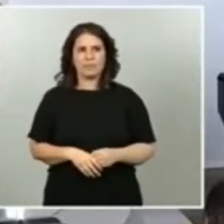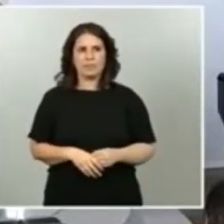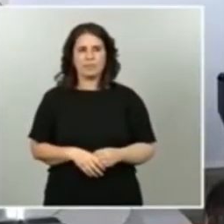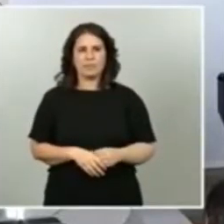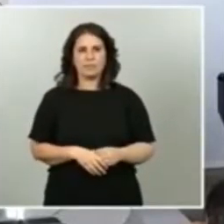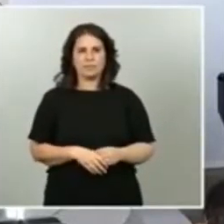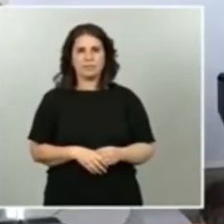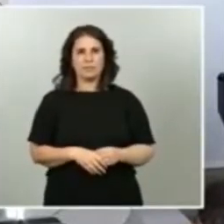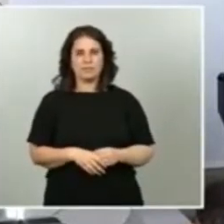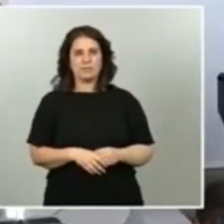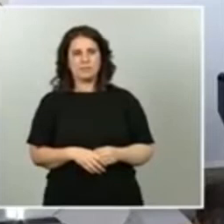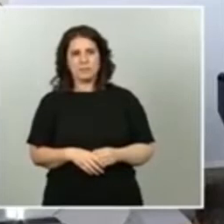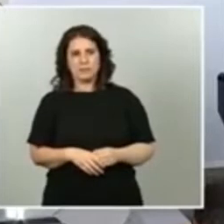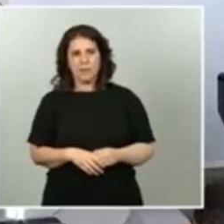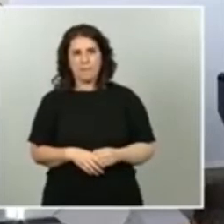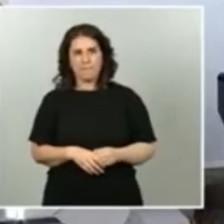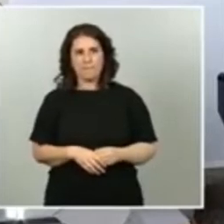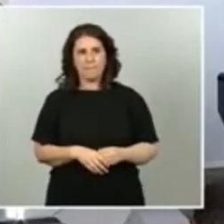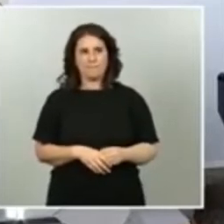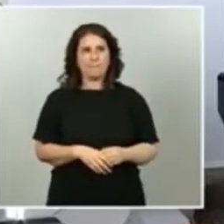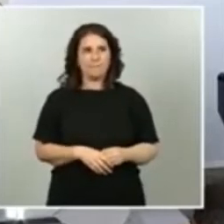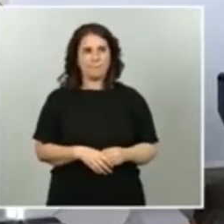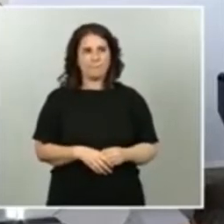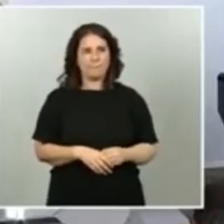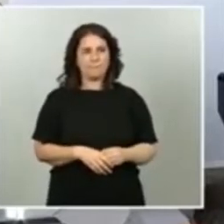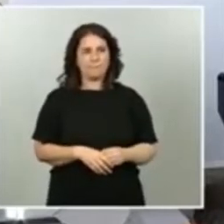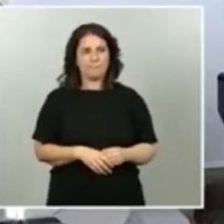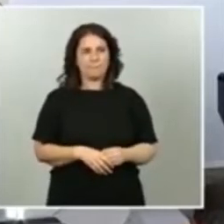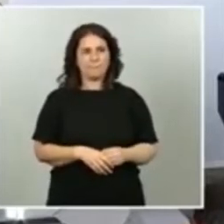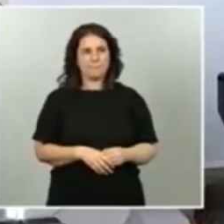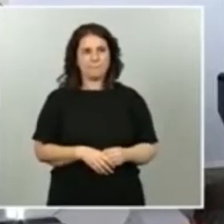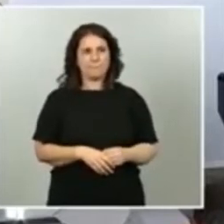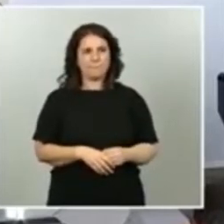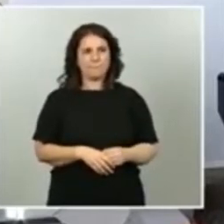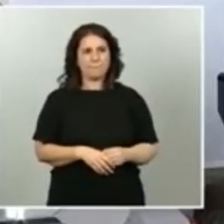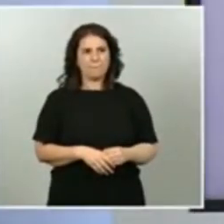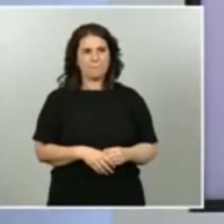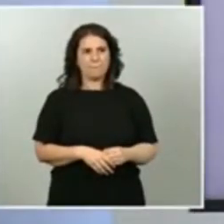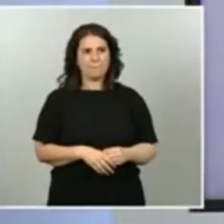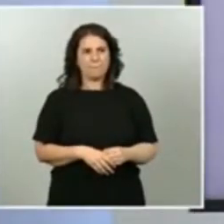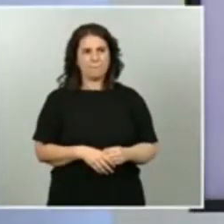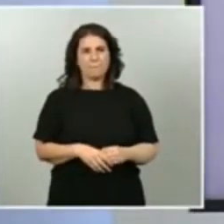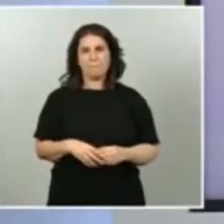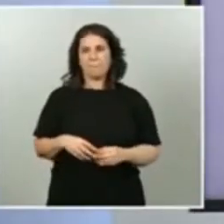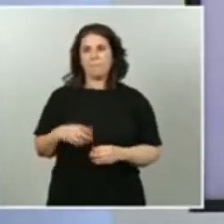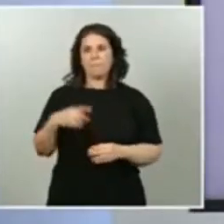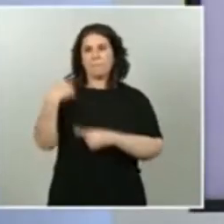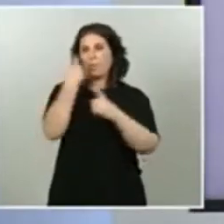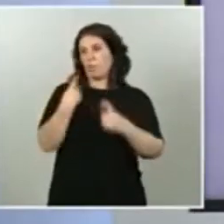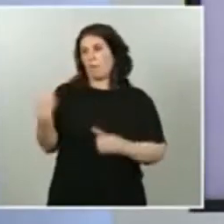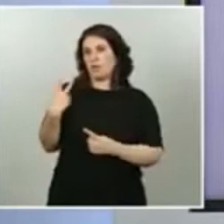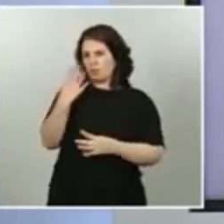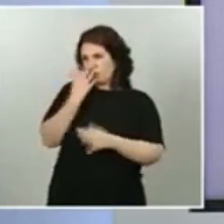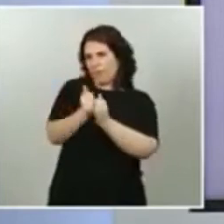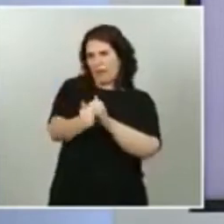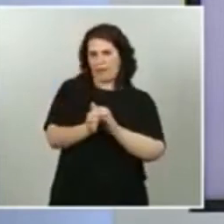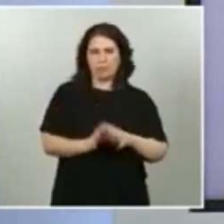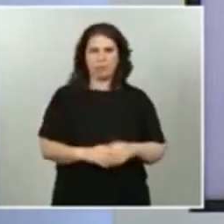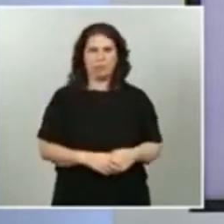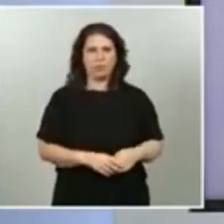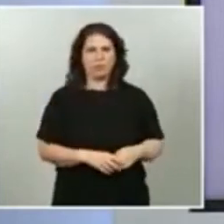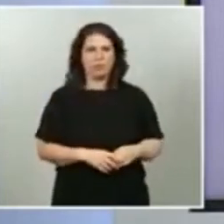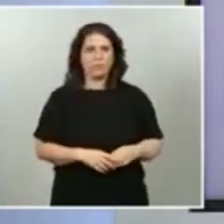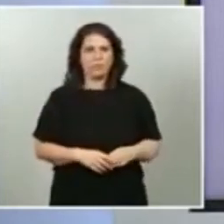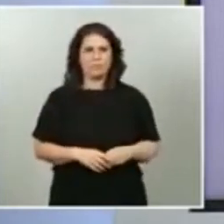Bueno, eran los dos, pero me adelanto. Mire, lo que quiero aclarar en principio